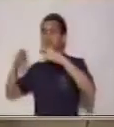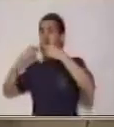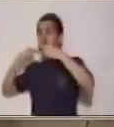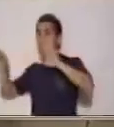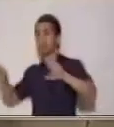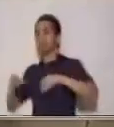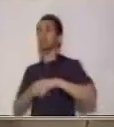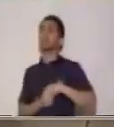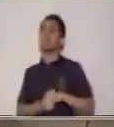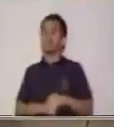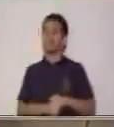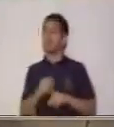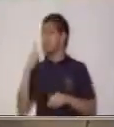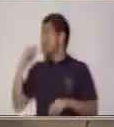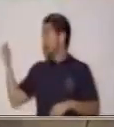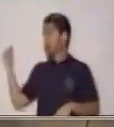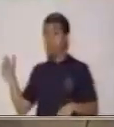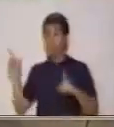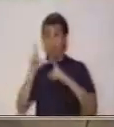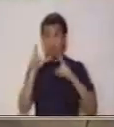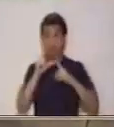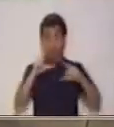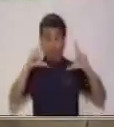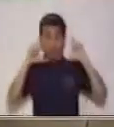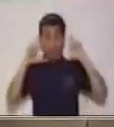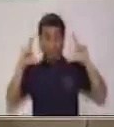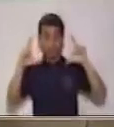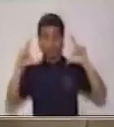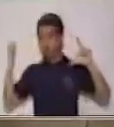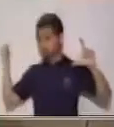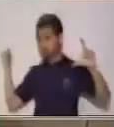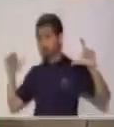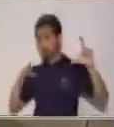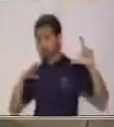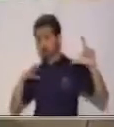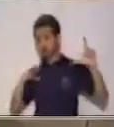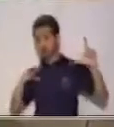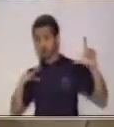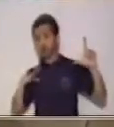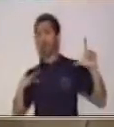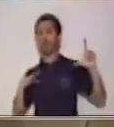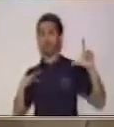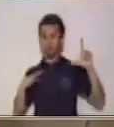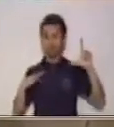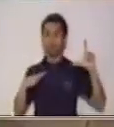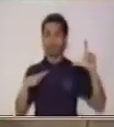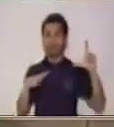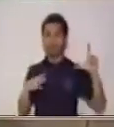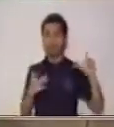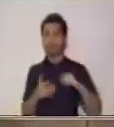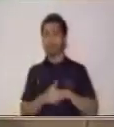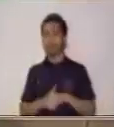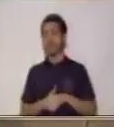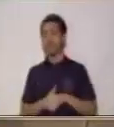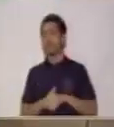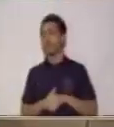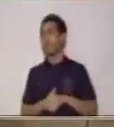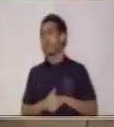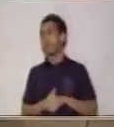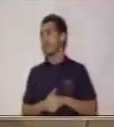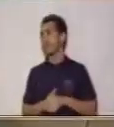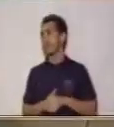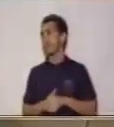¿Observas las letras más grandes de este anuncio? Muy bien. En el caso de esas letras,